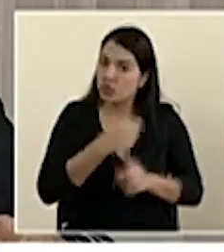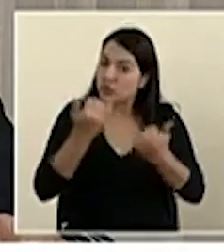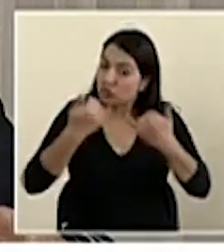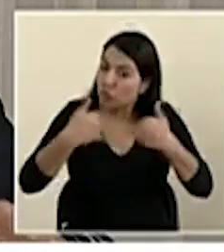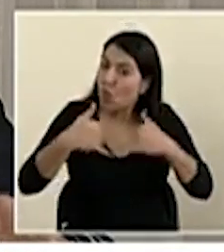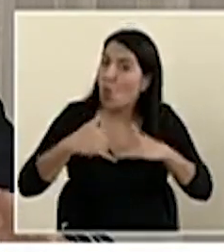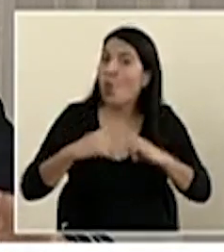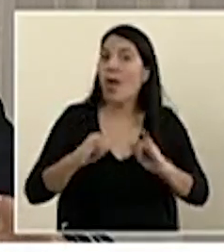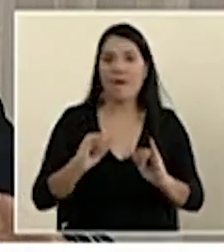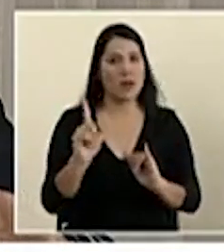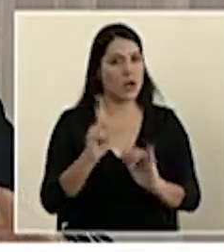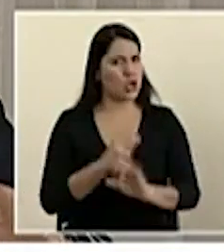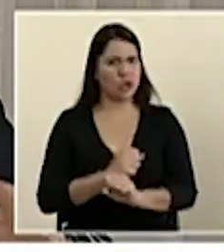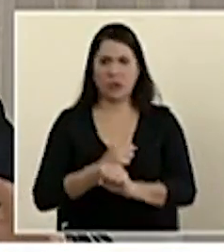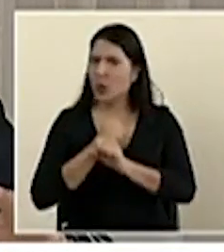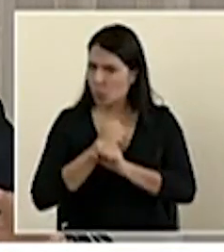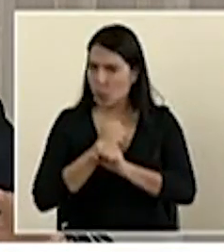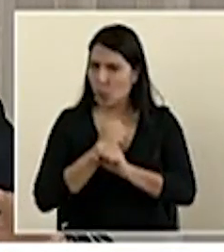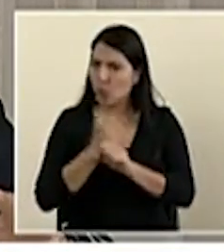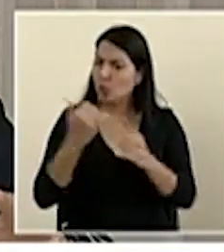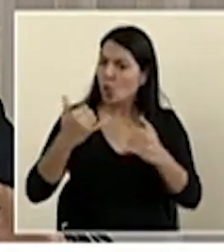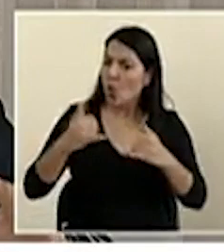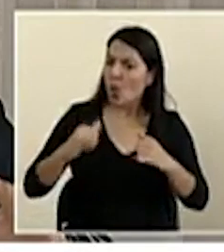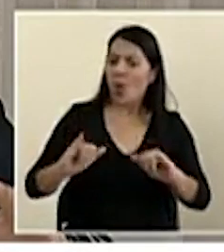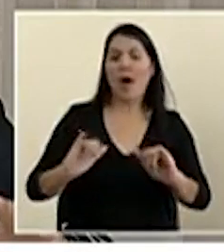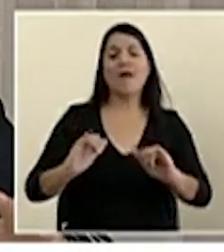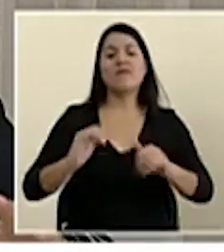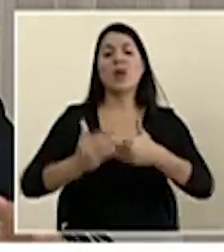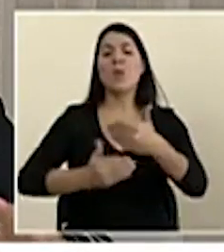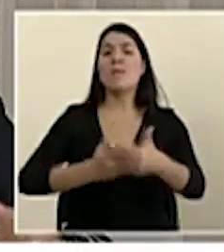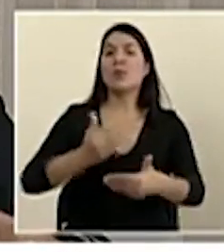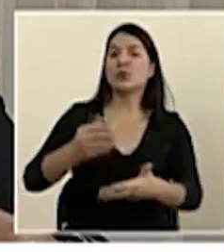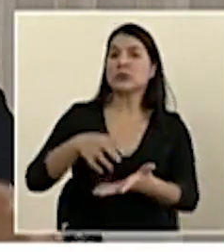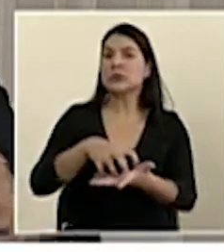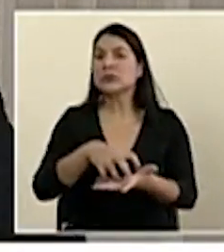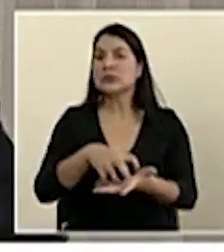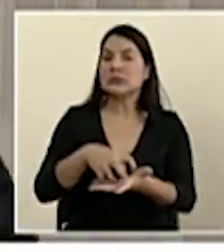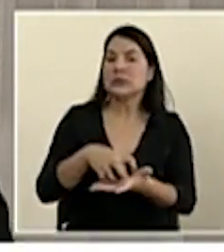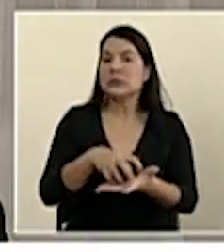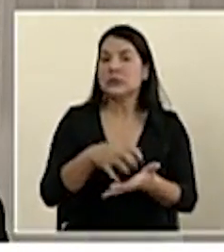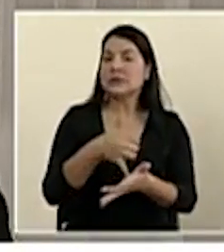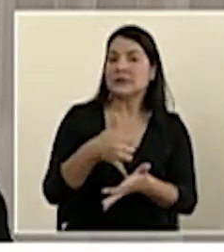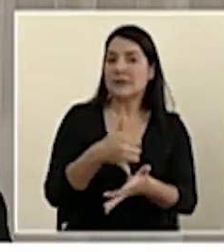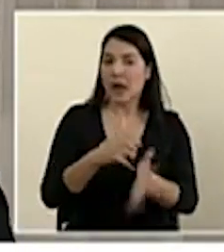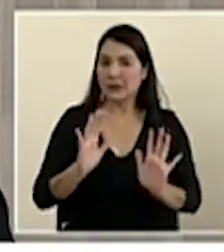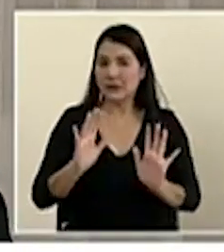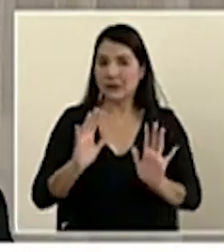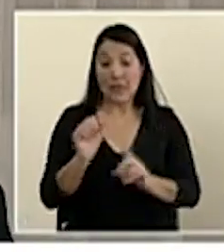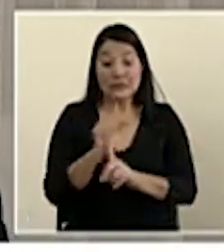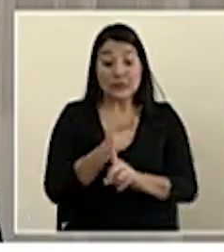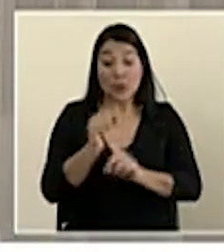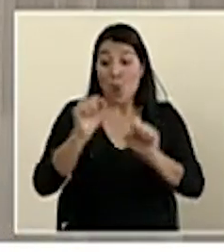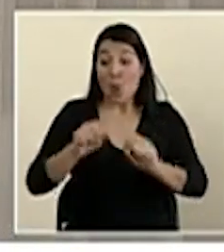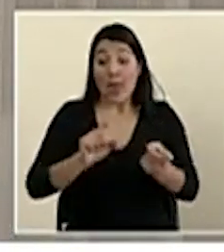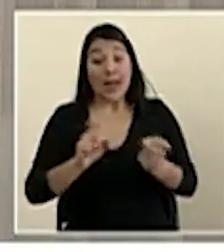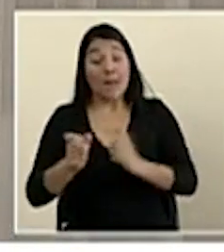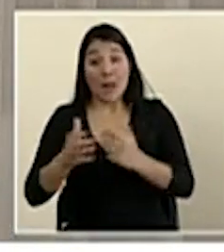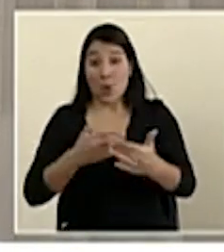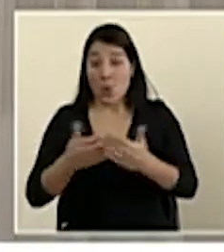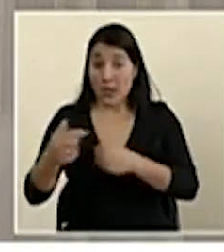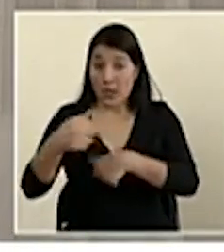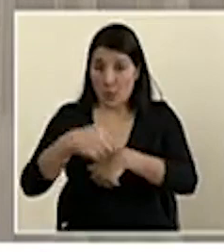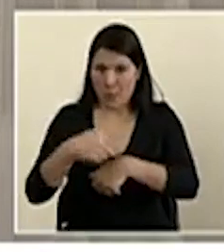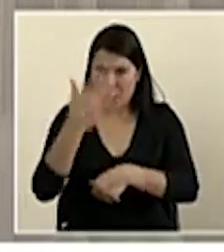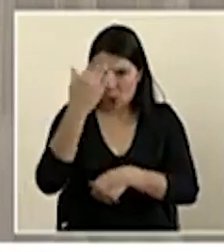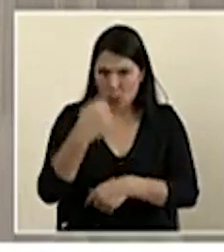que es de cáscaras de huevo, que es muy frágil. ¿Por qué lo indico? Porque recordemos